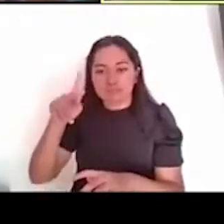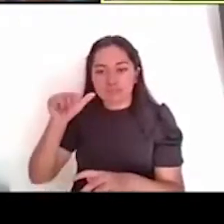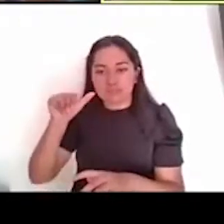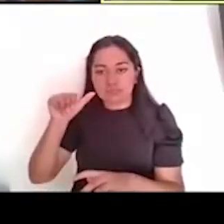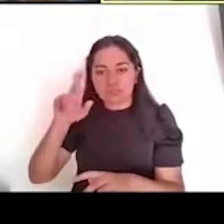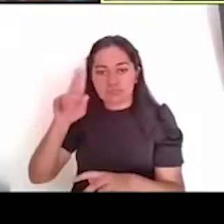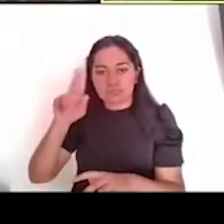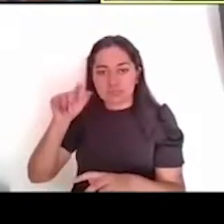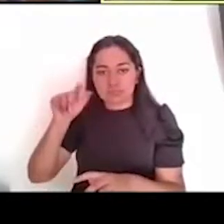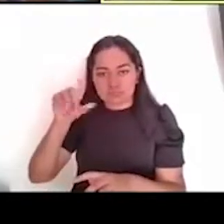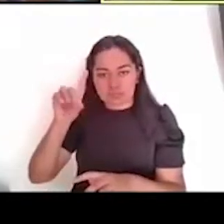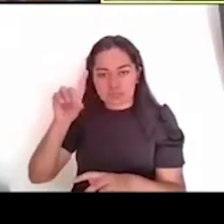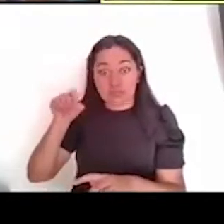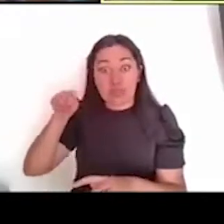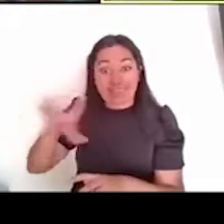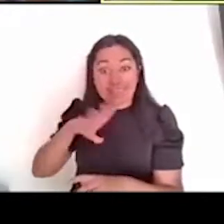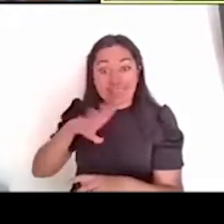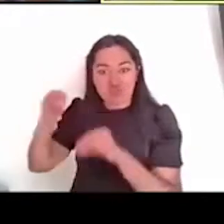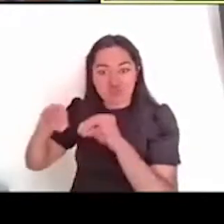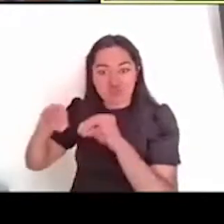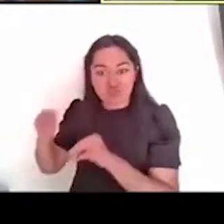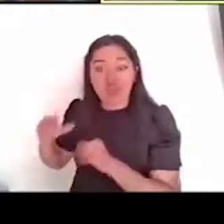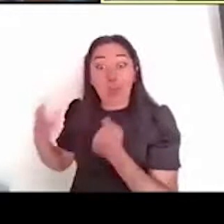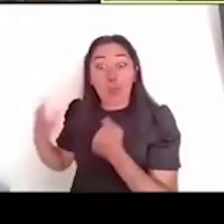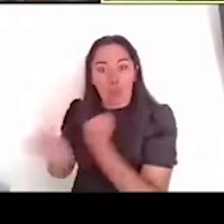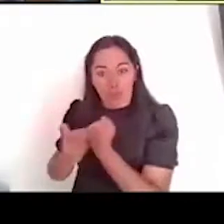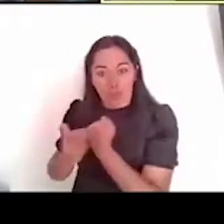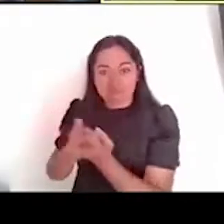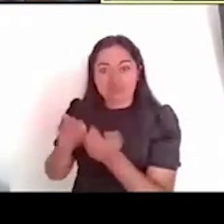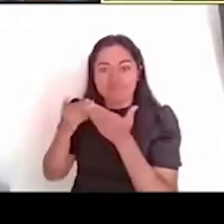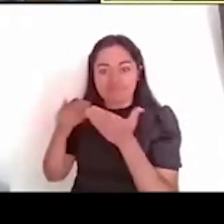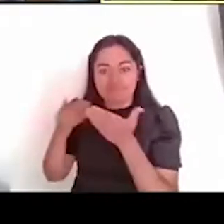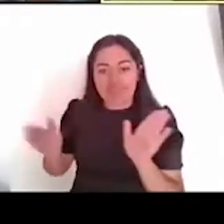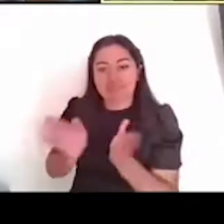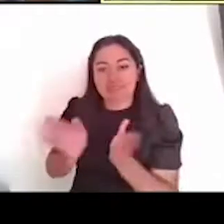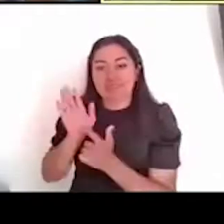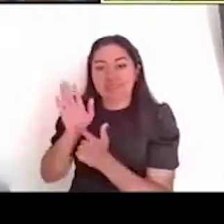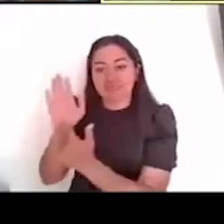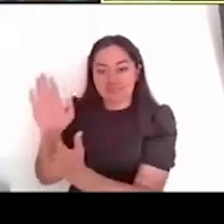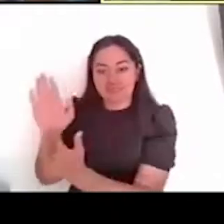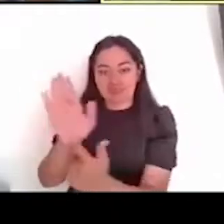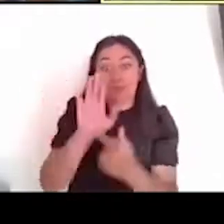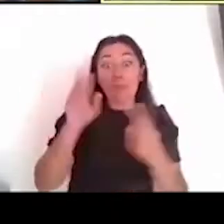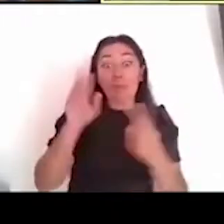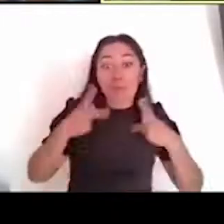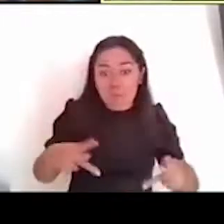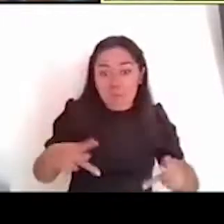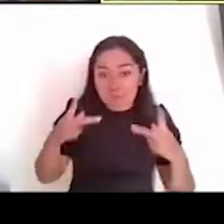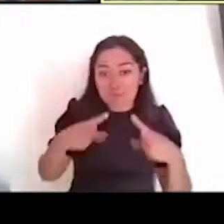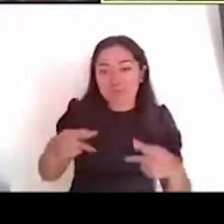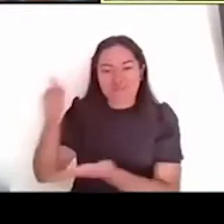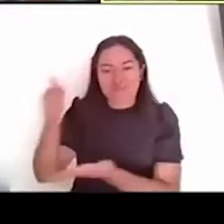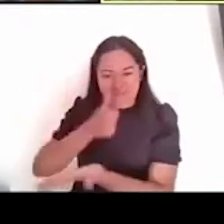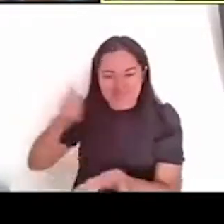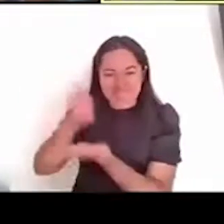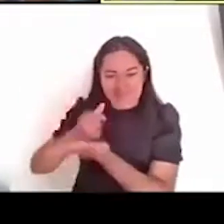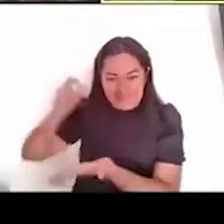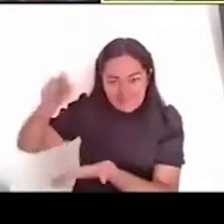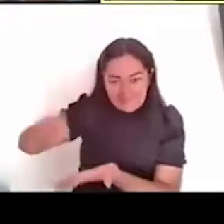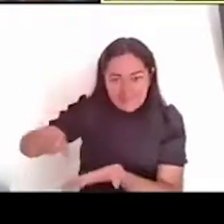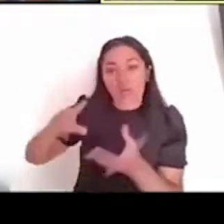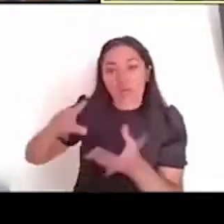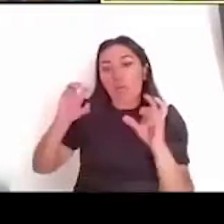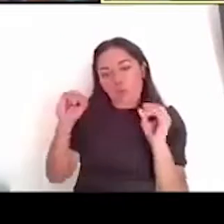el acceso, porque esa es la intención, que la, la, la sociedad, la gente, los habitantes de esa ciudad, y quienes nos visitan,